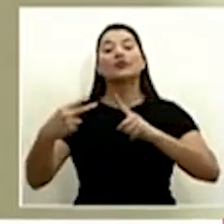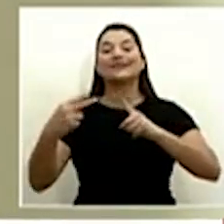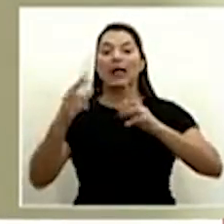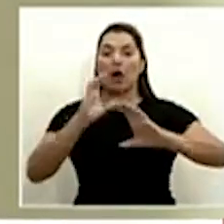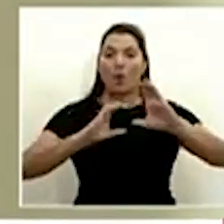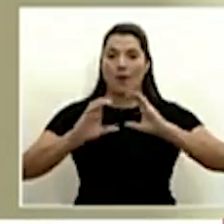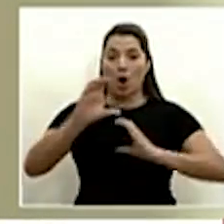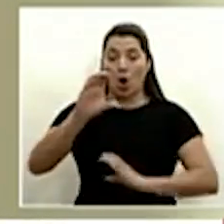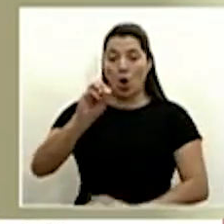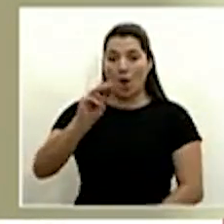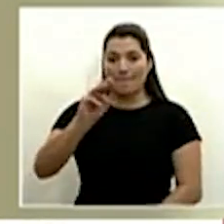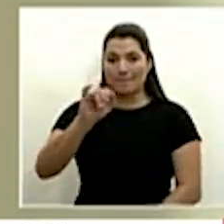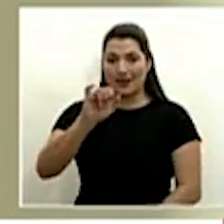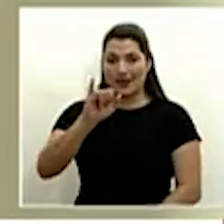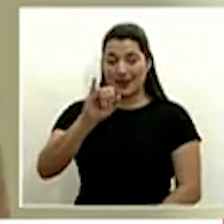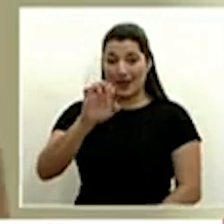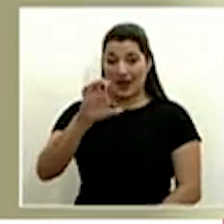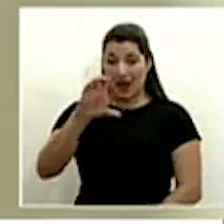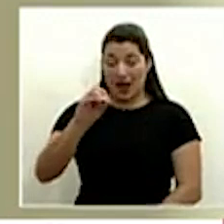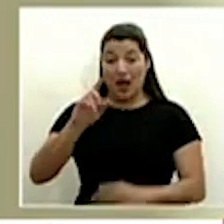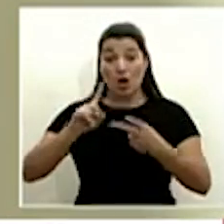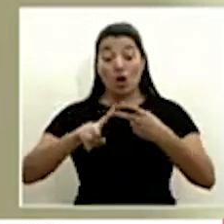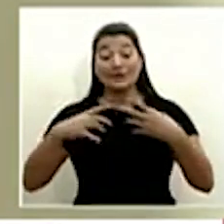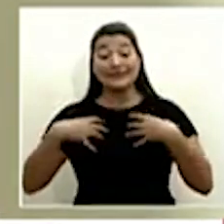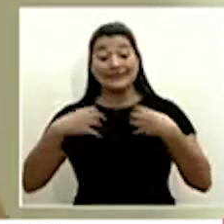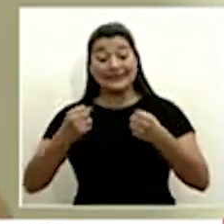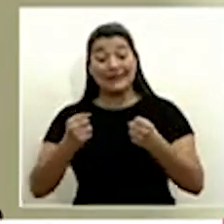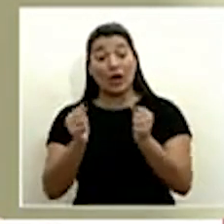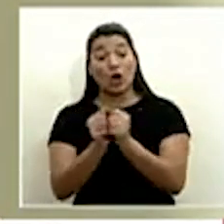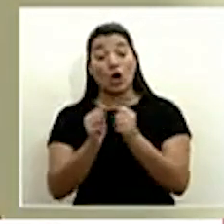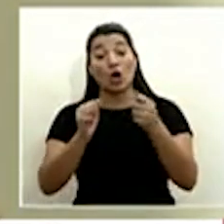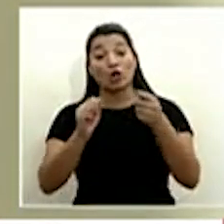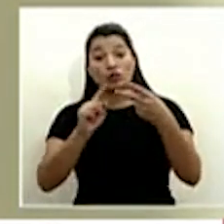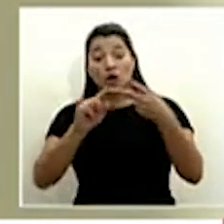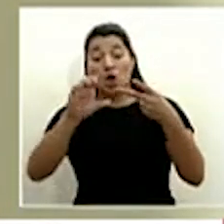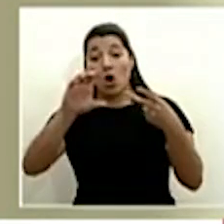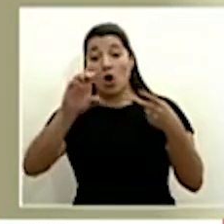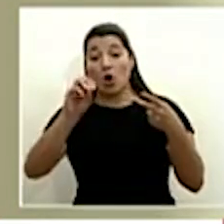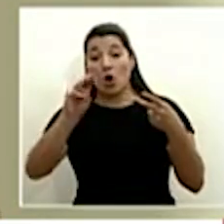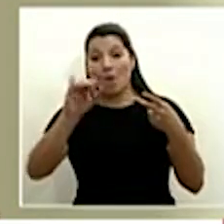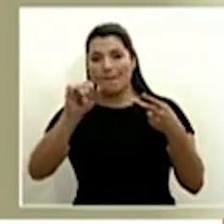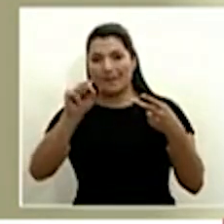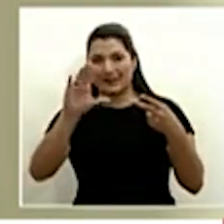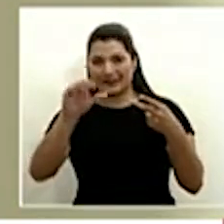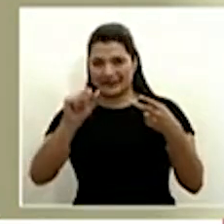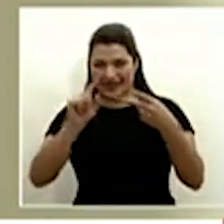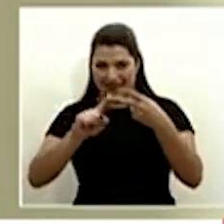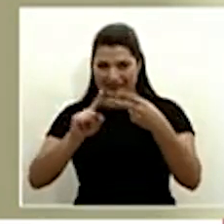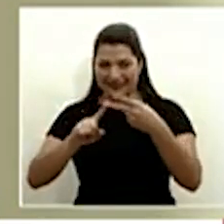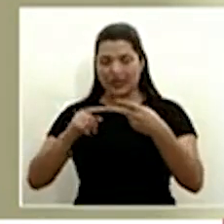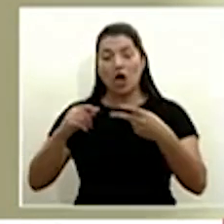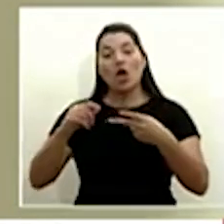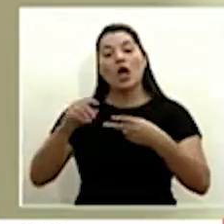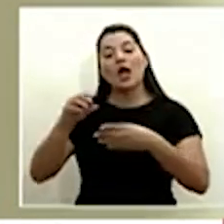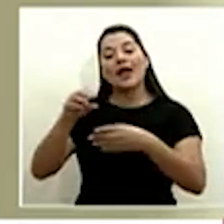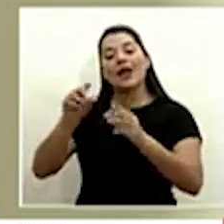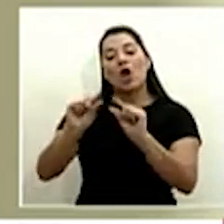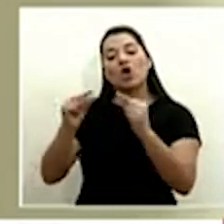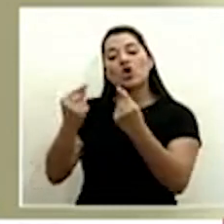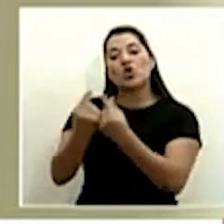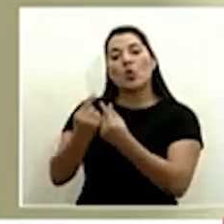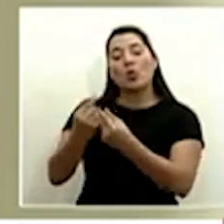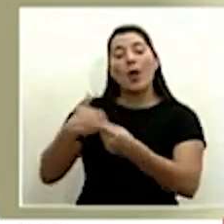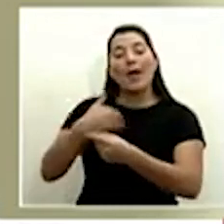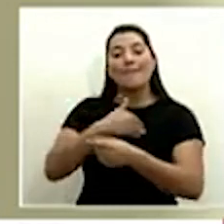también lo sanitario con el Comisca que son los consejos de los ministros comerciales y de salud pero